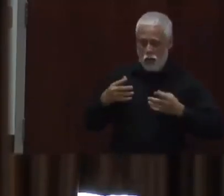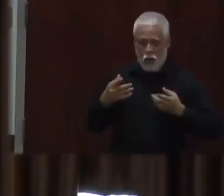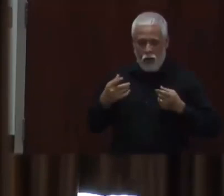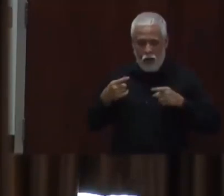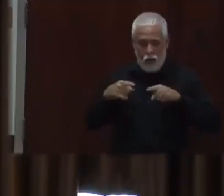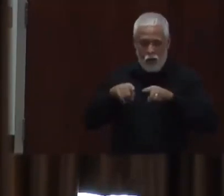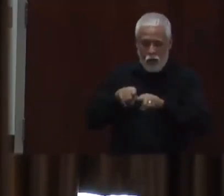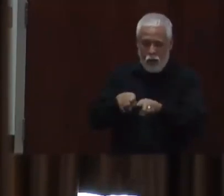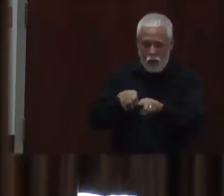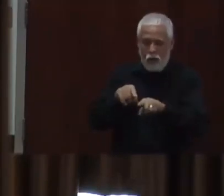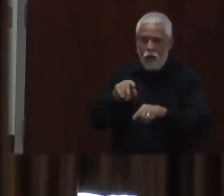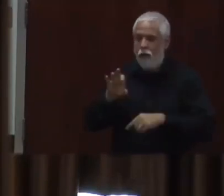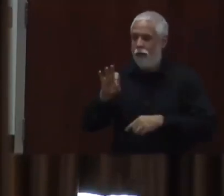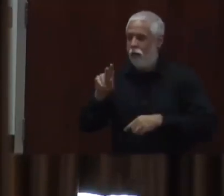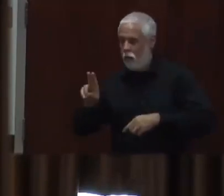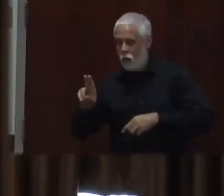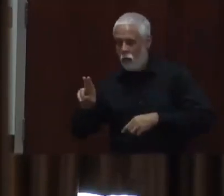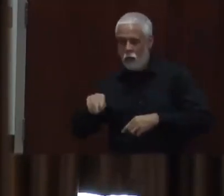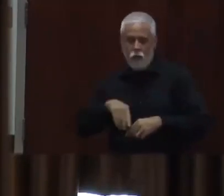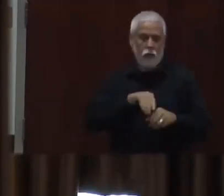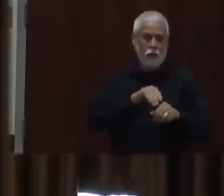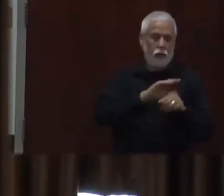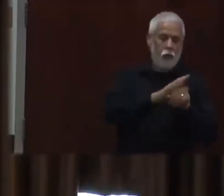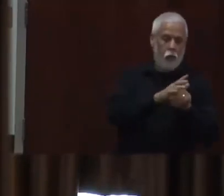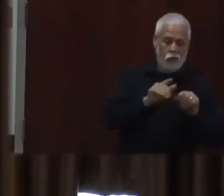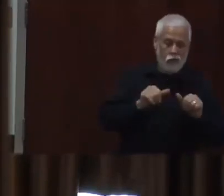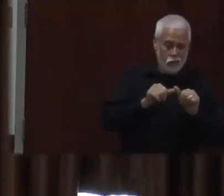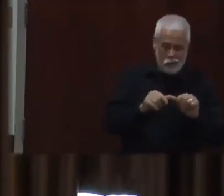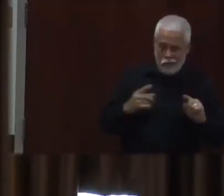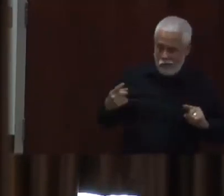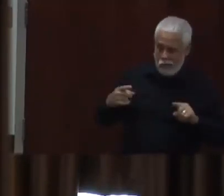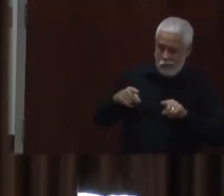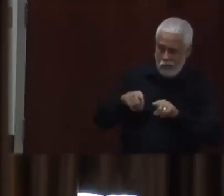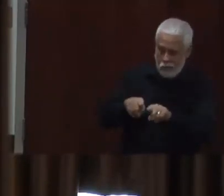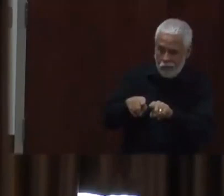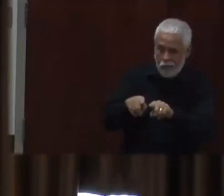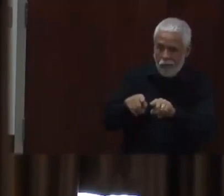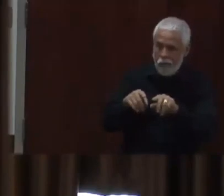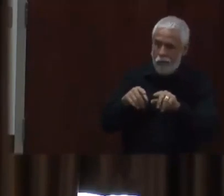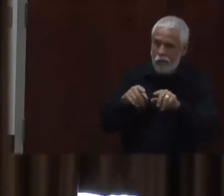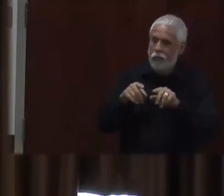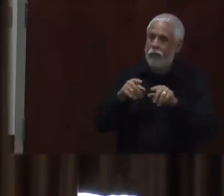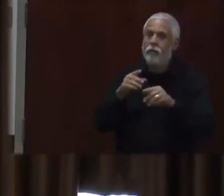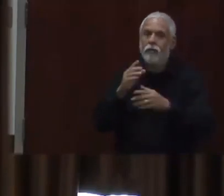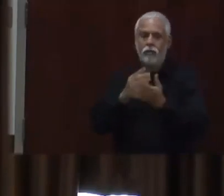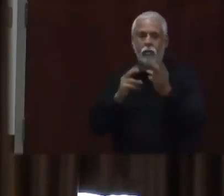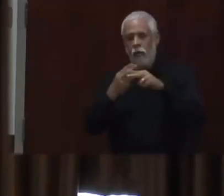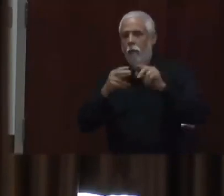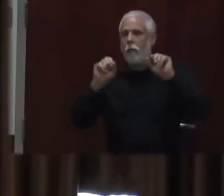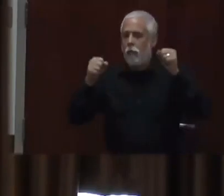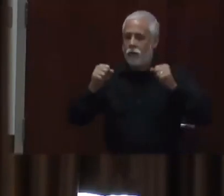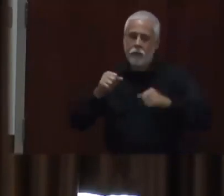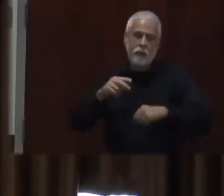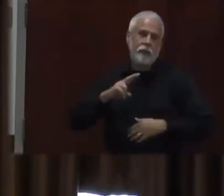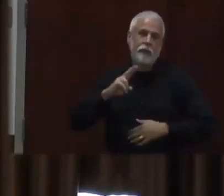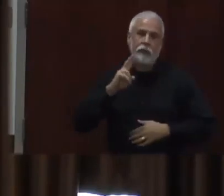pues, ha habido mucho pensamiento acerca de esto. Y al menos nos hemos